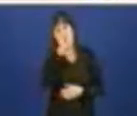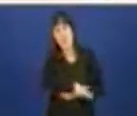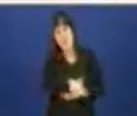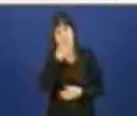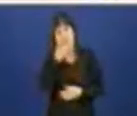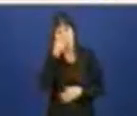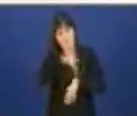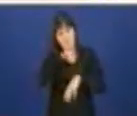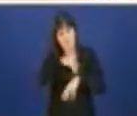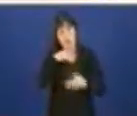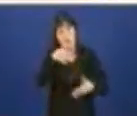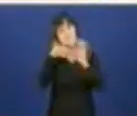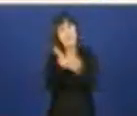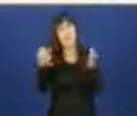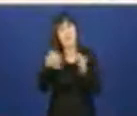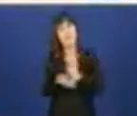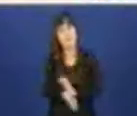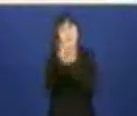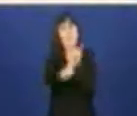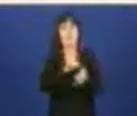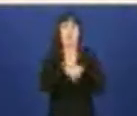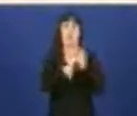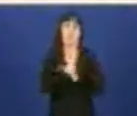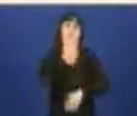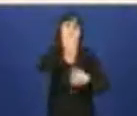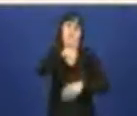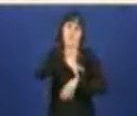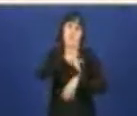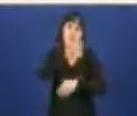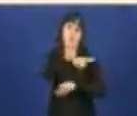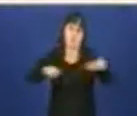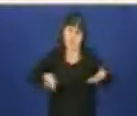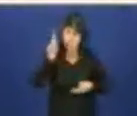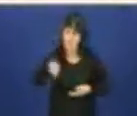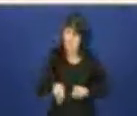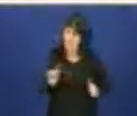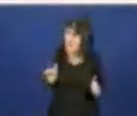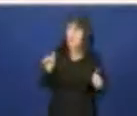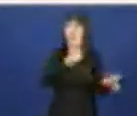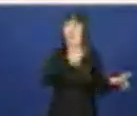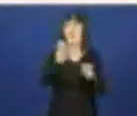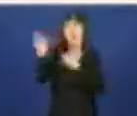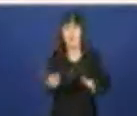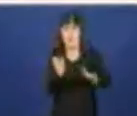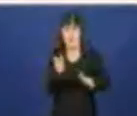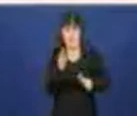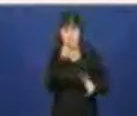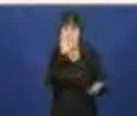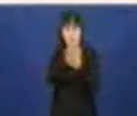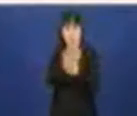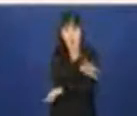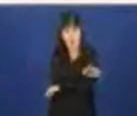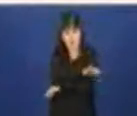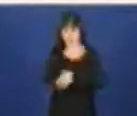conselleira, un cambio de xestión na sanidade galega. Vostede inicia unha nova etapa frente da consellería. Vai seguir, señora